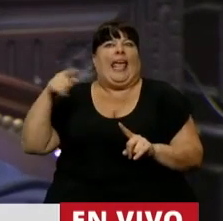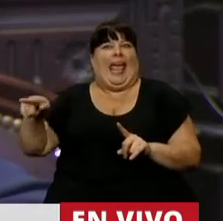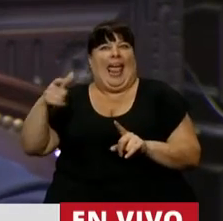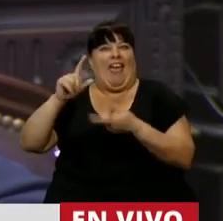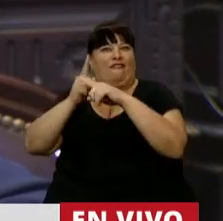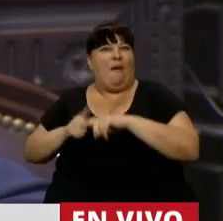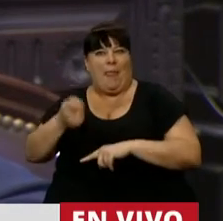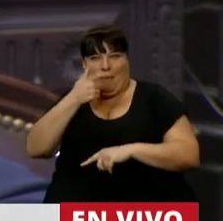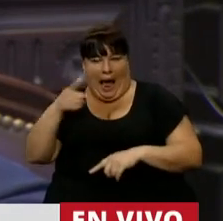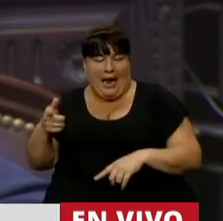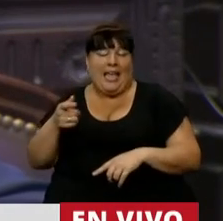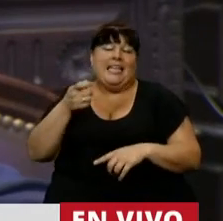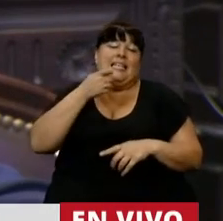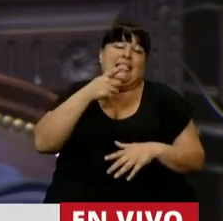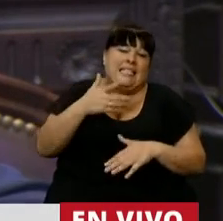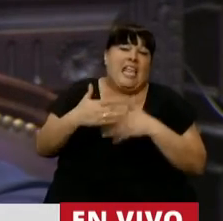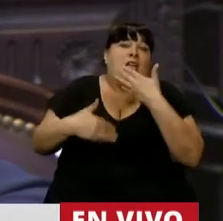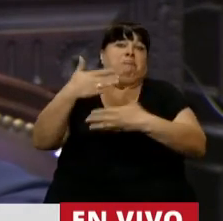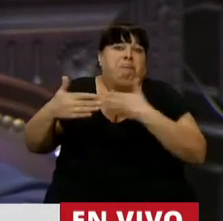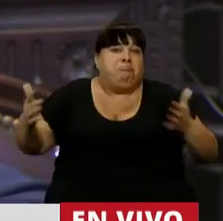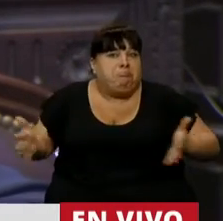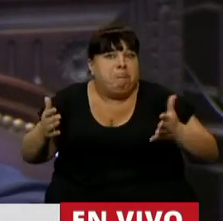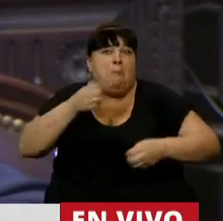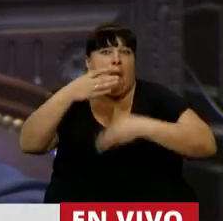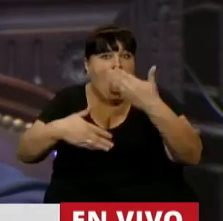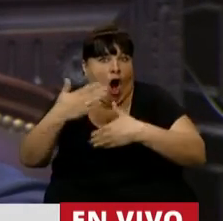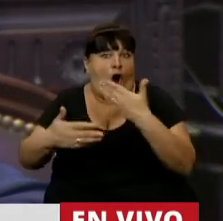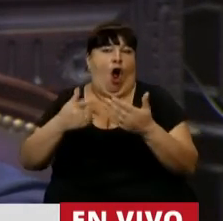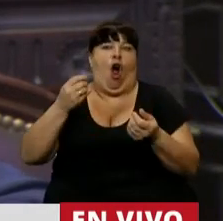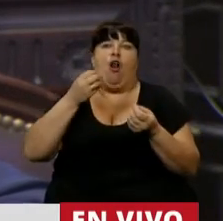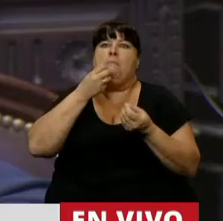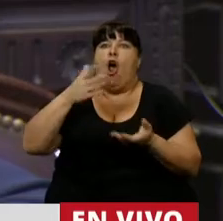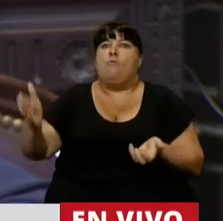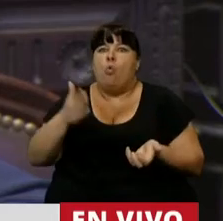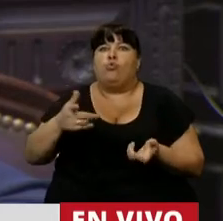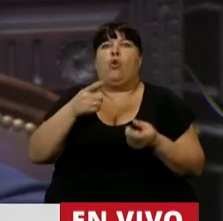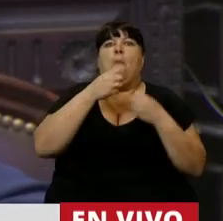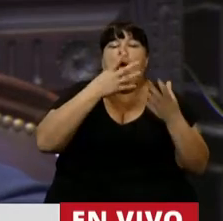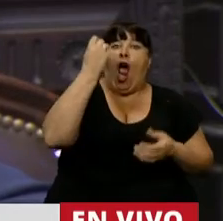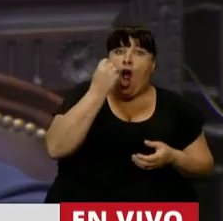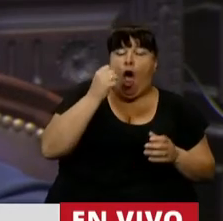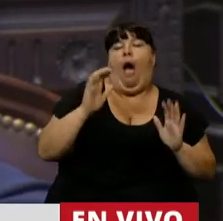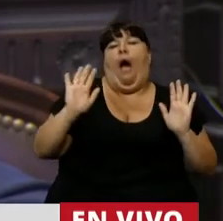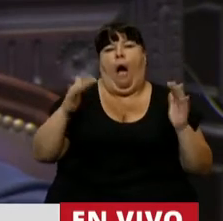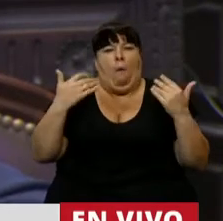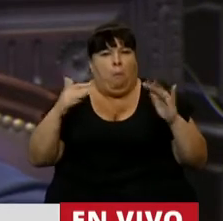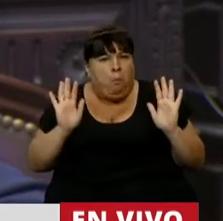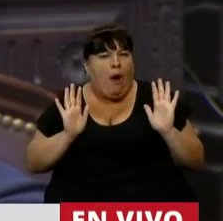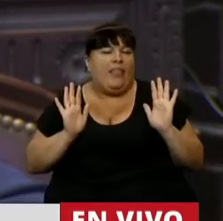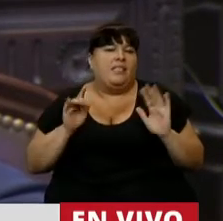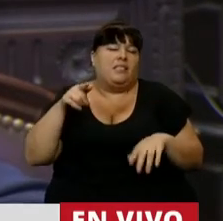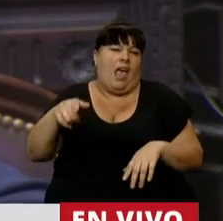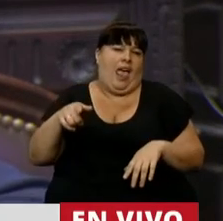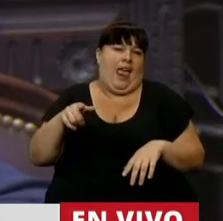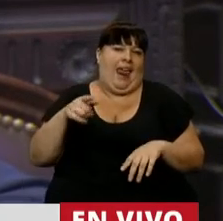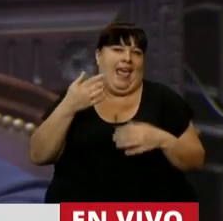y que si hay un desarrollo y una posibilidad de desarrollo productivo y económico, es muy probable que